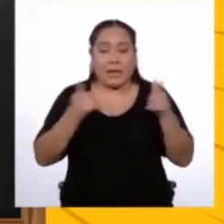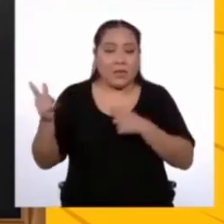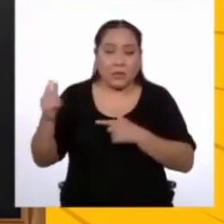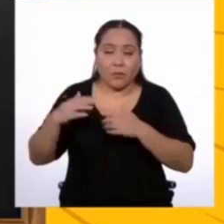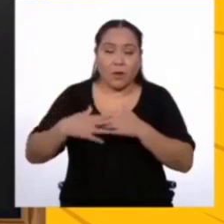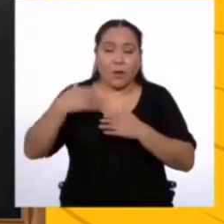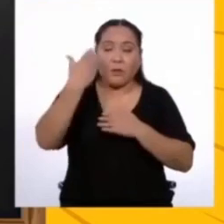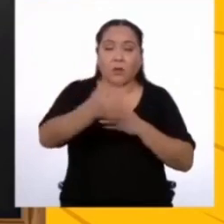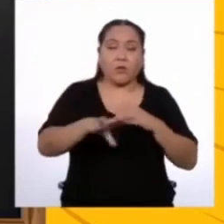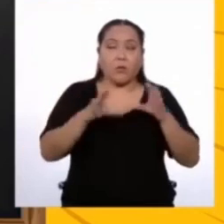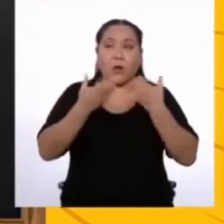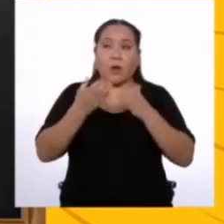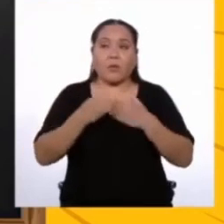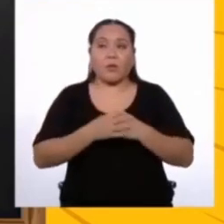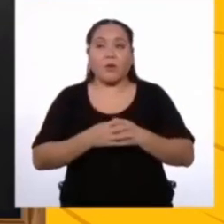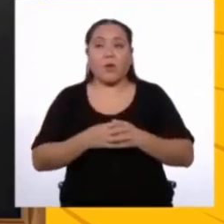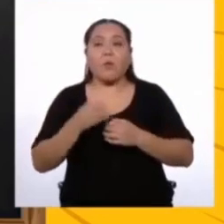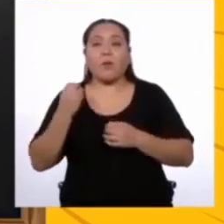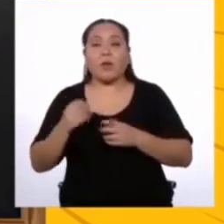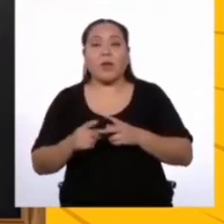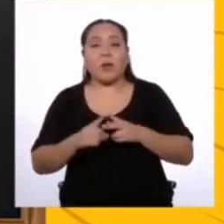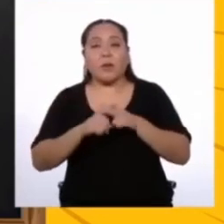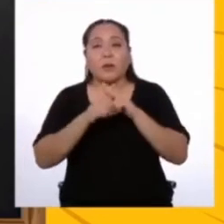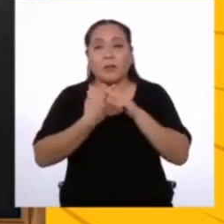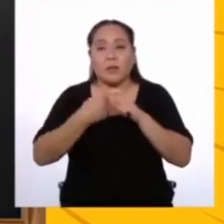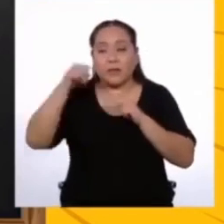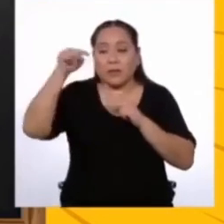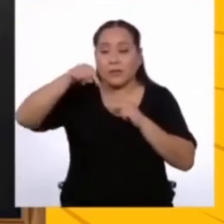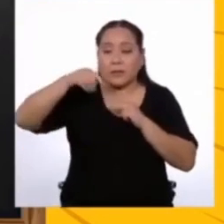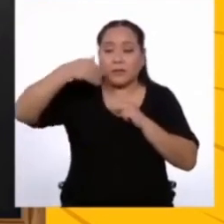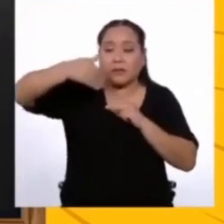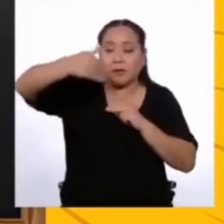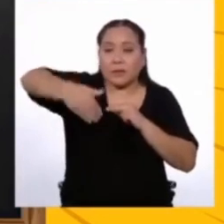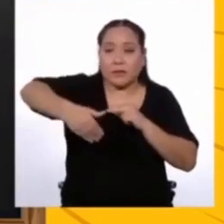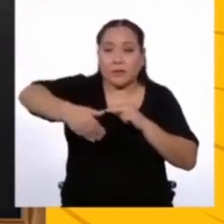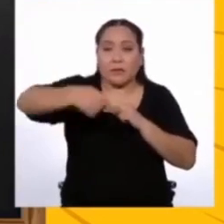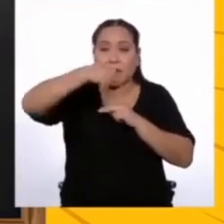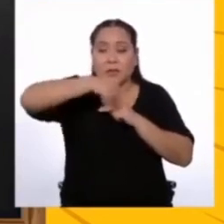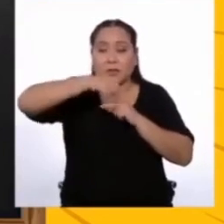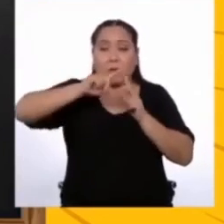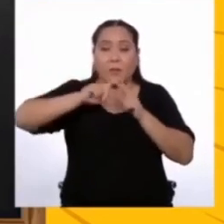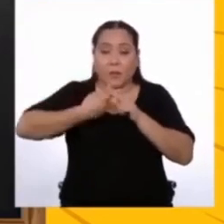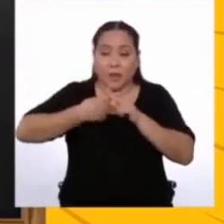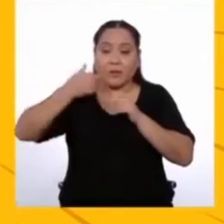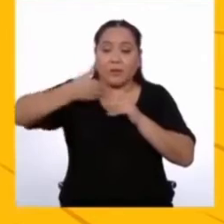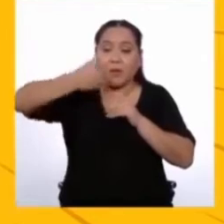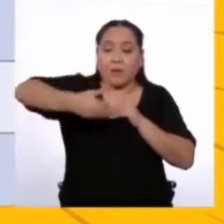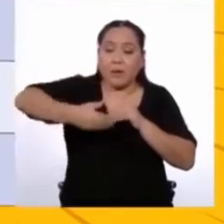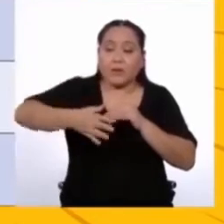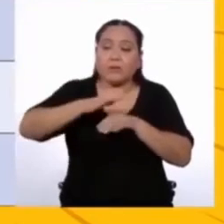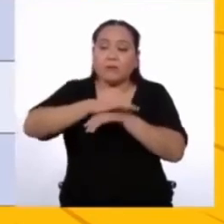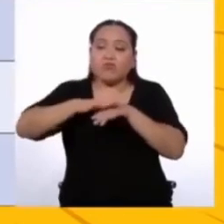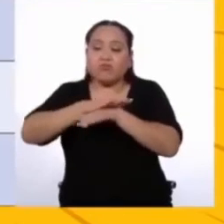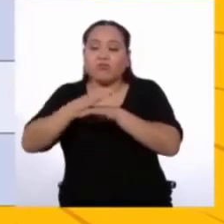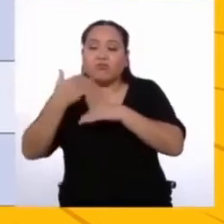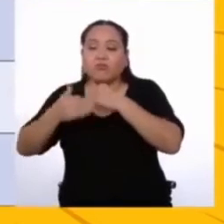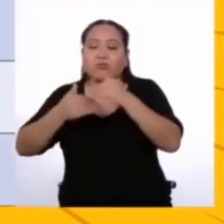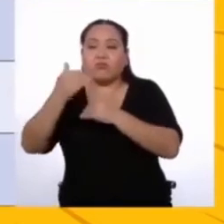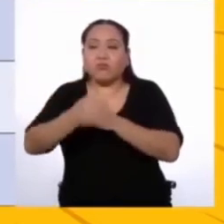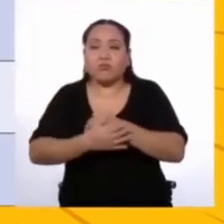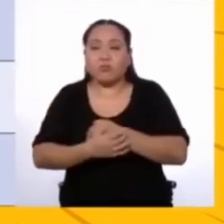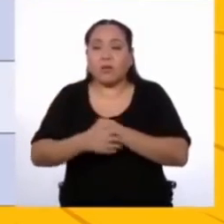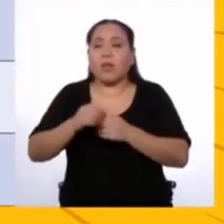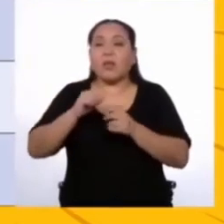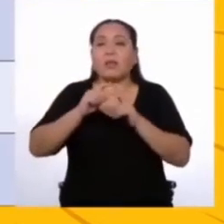actividad, ya que, a partir de ella, comenzaremos con la redacción del primer borrador del reglamento. Puedes utilizar este